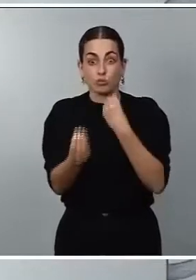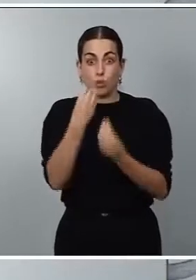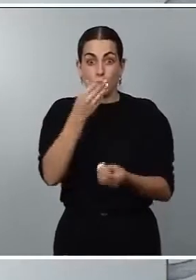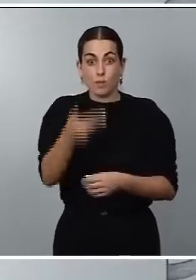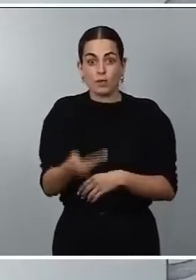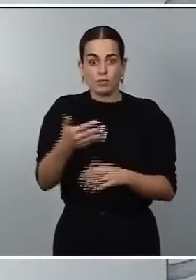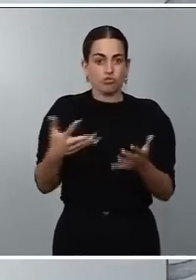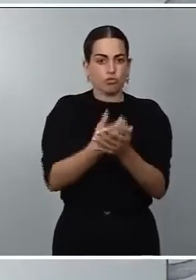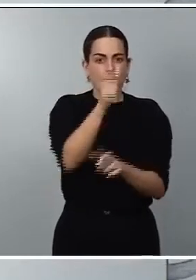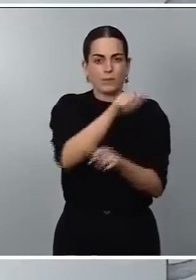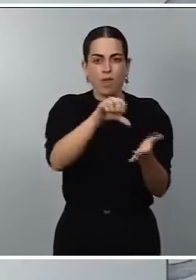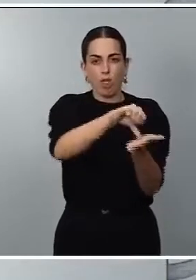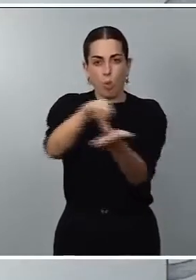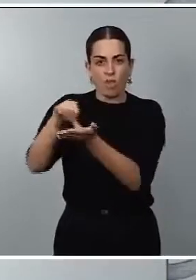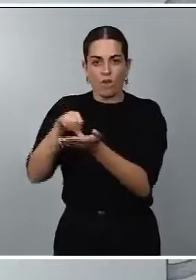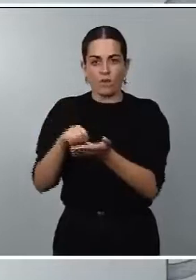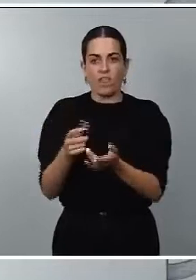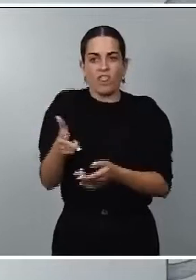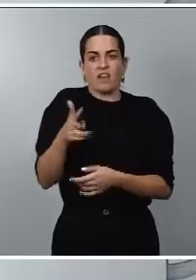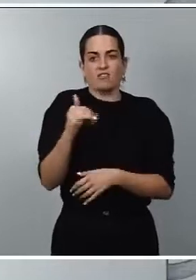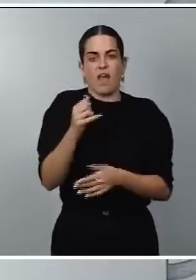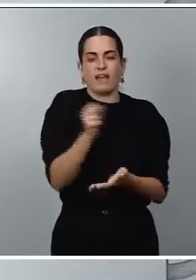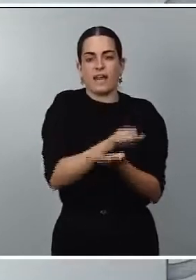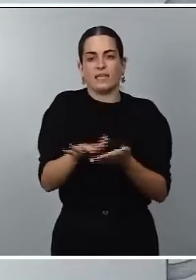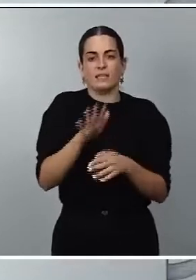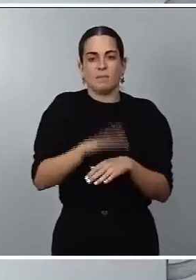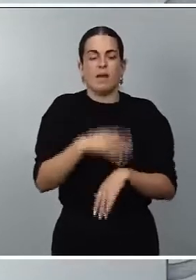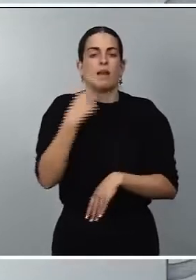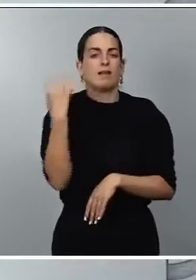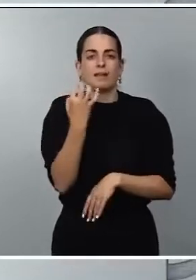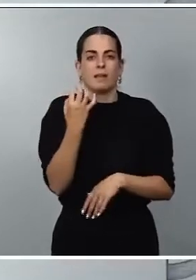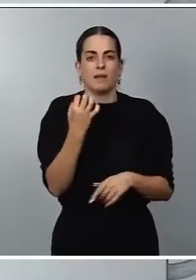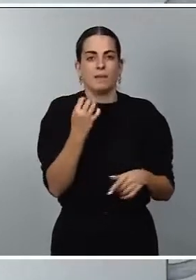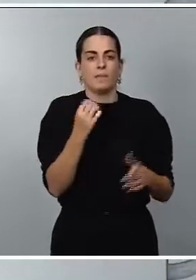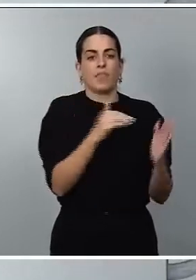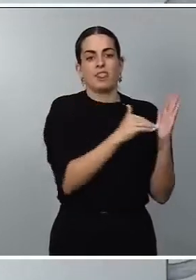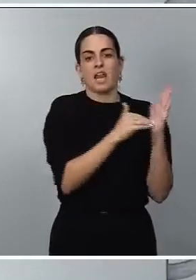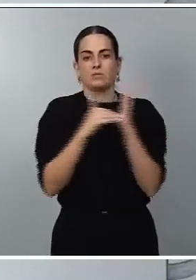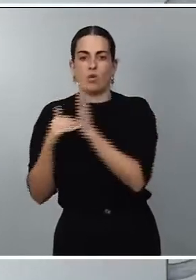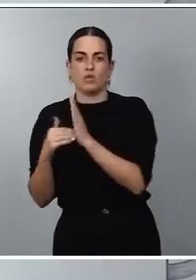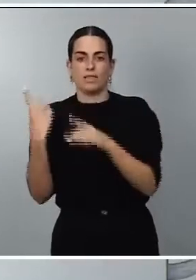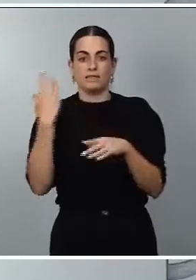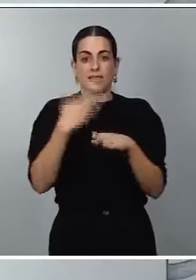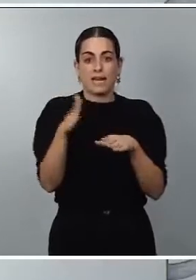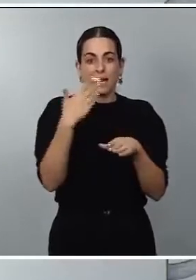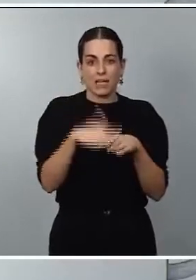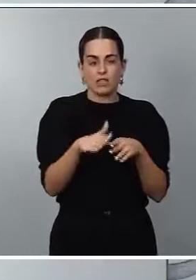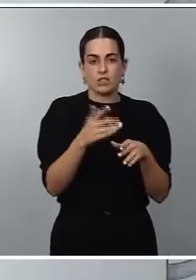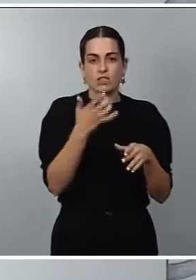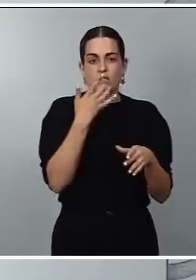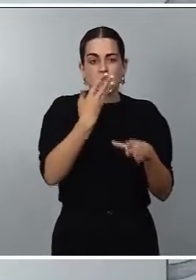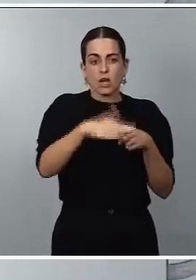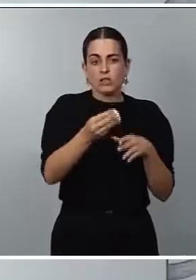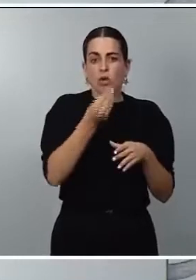derecho gratuito a poder efectivamente transportar aquellos restos de la comida que no hayan sido